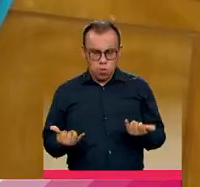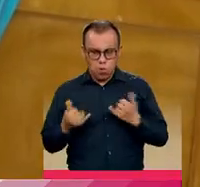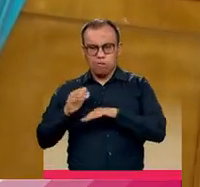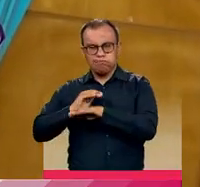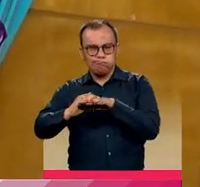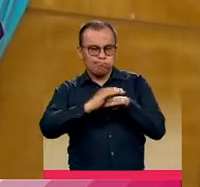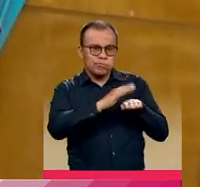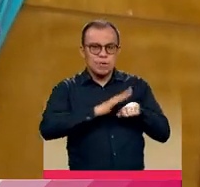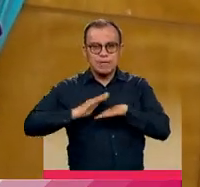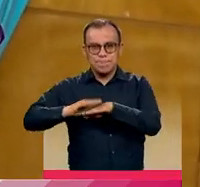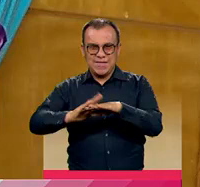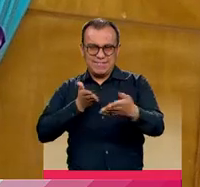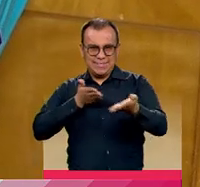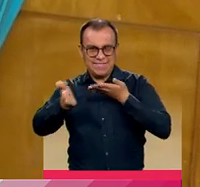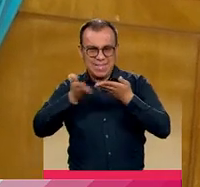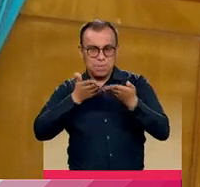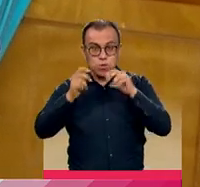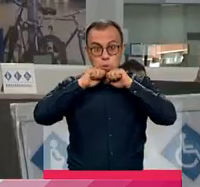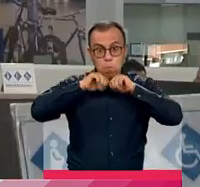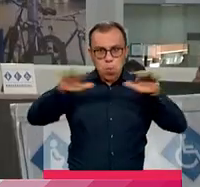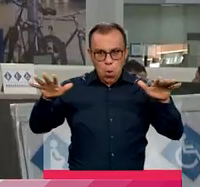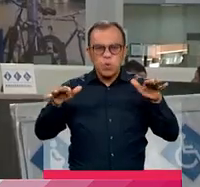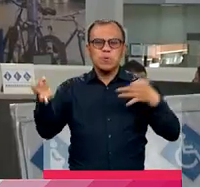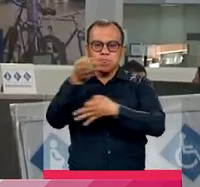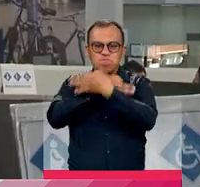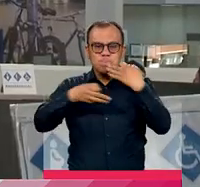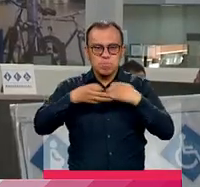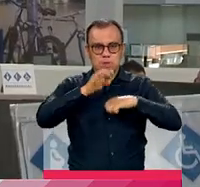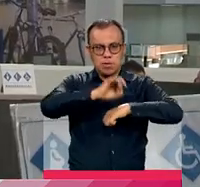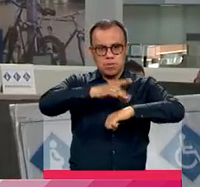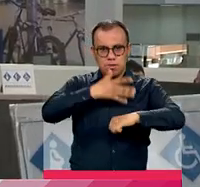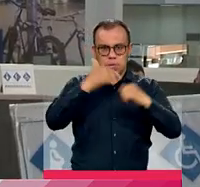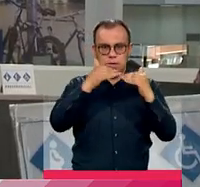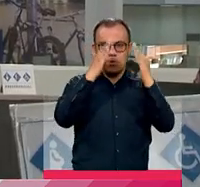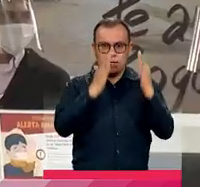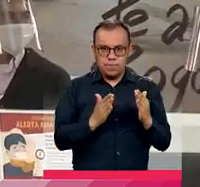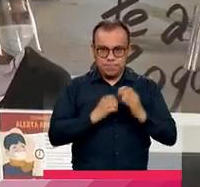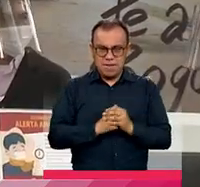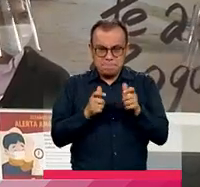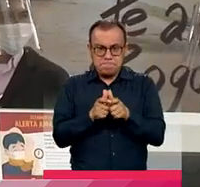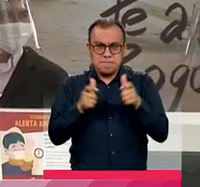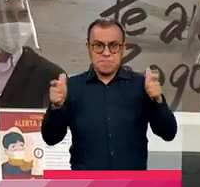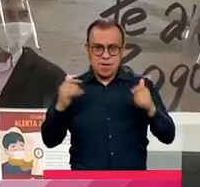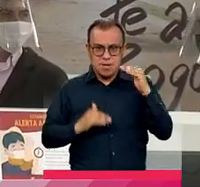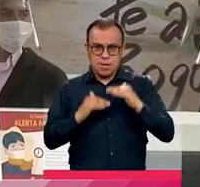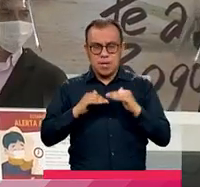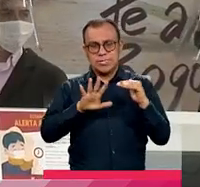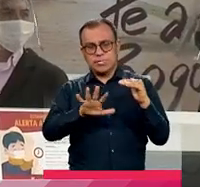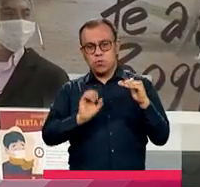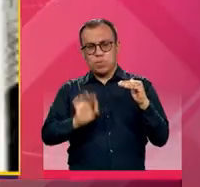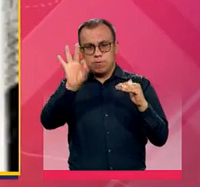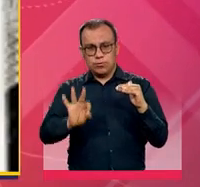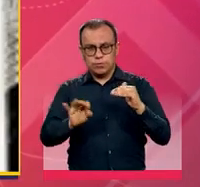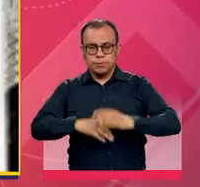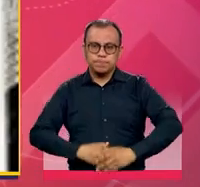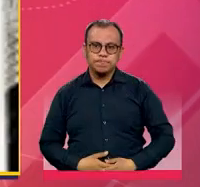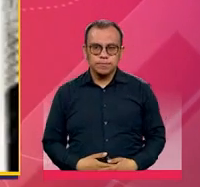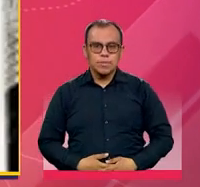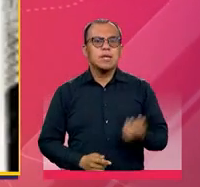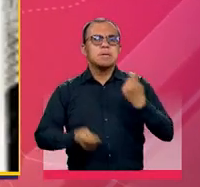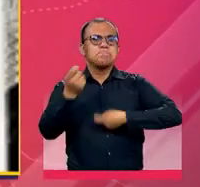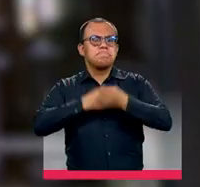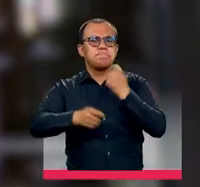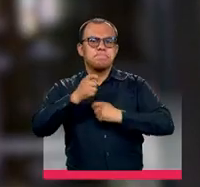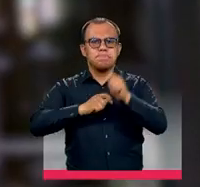recomiendan al sector de los servicios y al sector público que hagan teletrabajo. Su máximo aforo presencial debe ser del 50%. La venta de